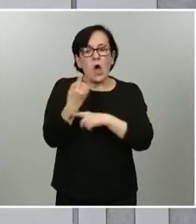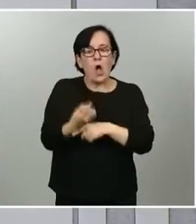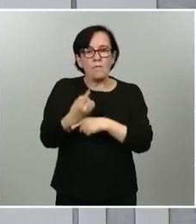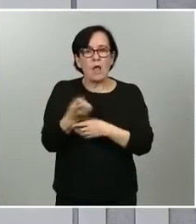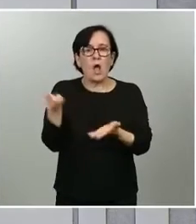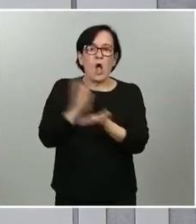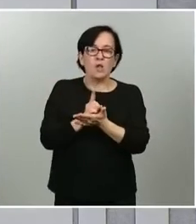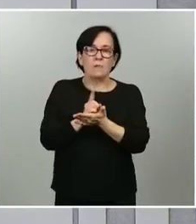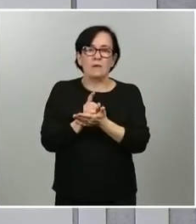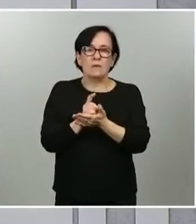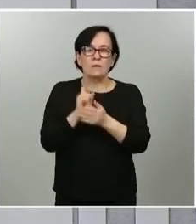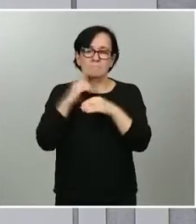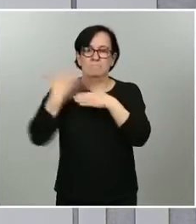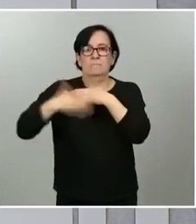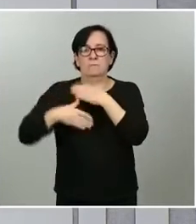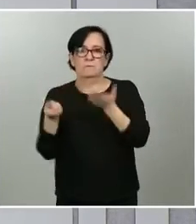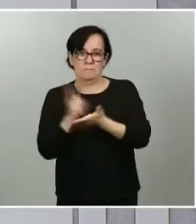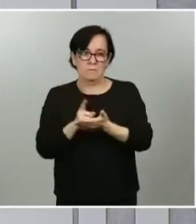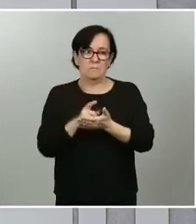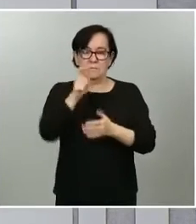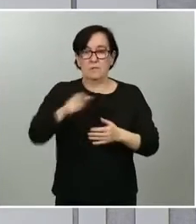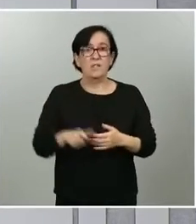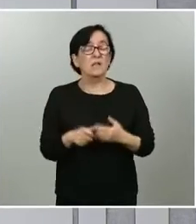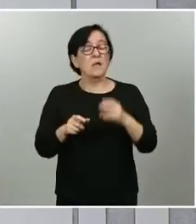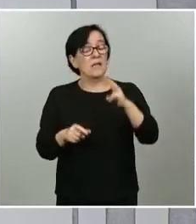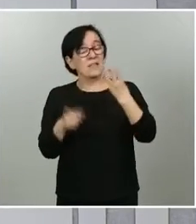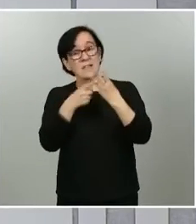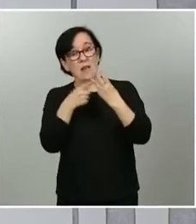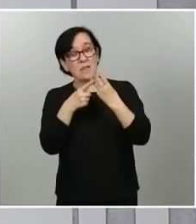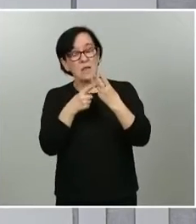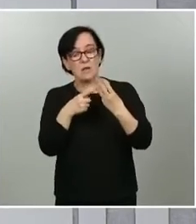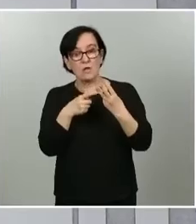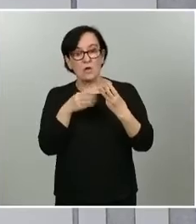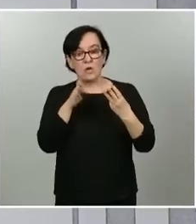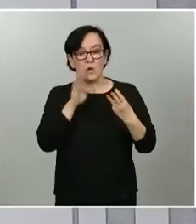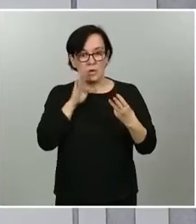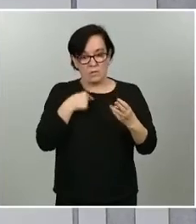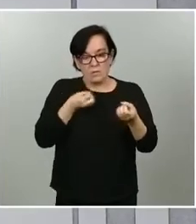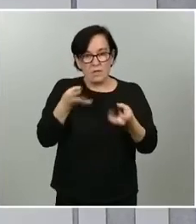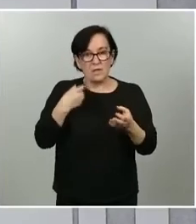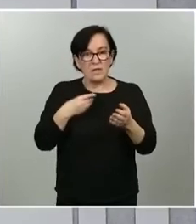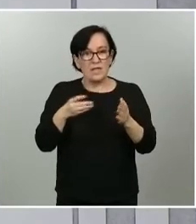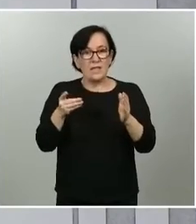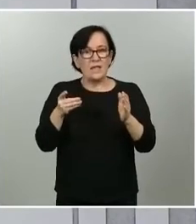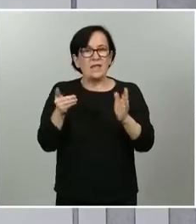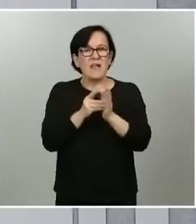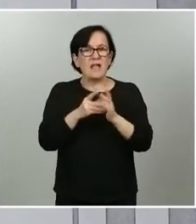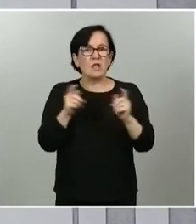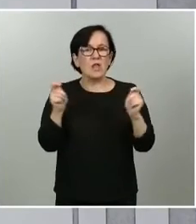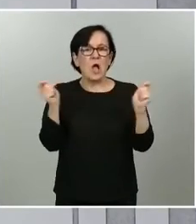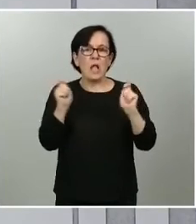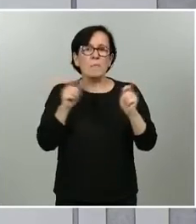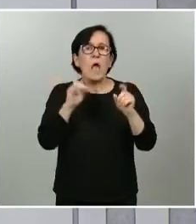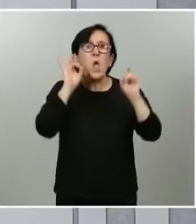restringida por parte de los ciudadanos y en tercer lugar decir que los secretos de alarma no tienen por qué ser todos iguales